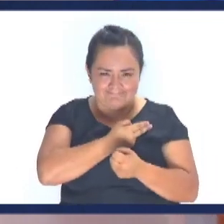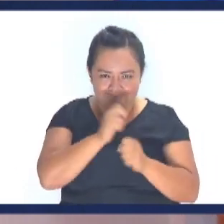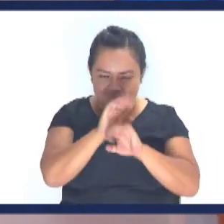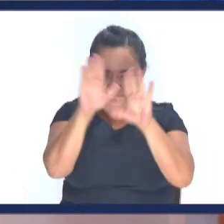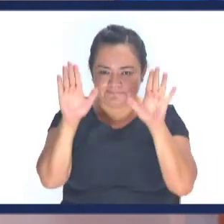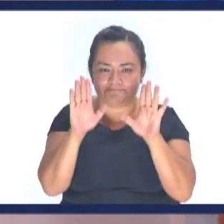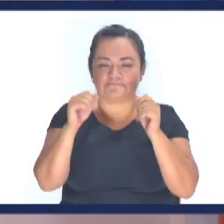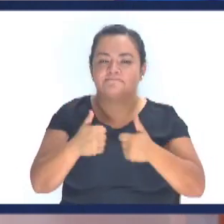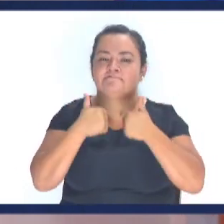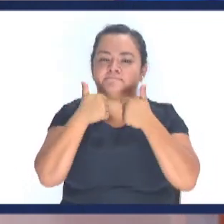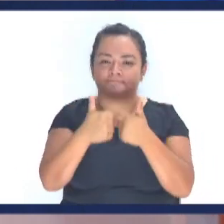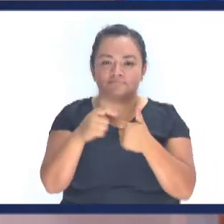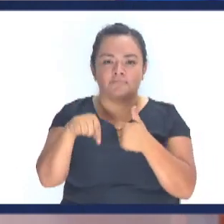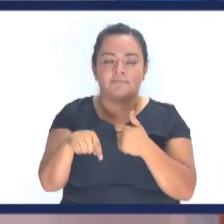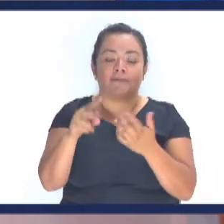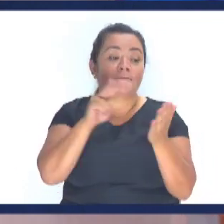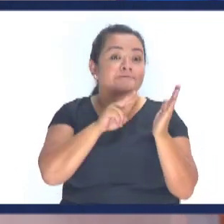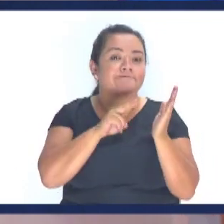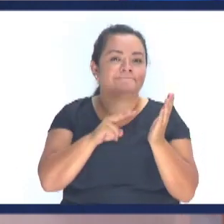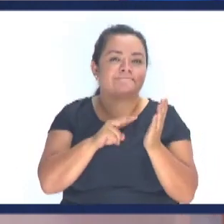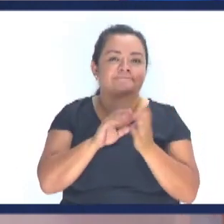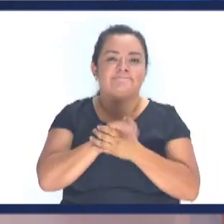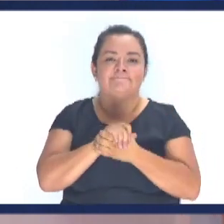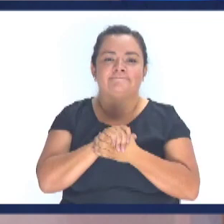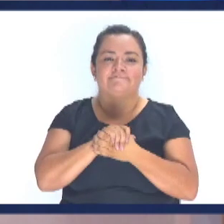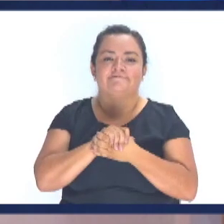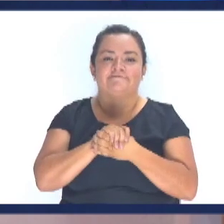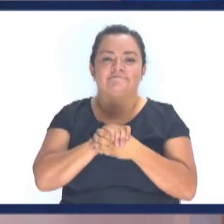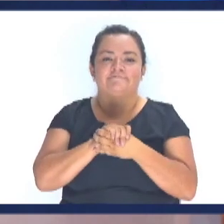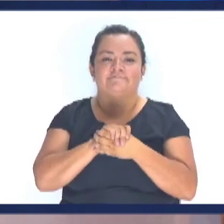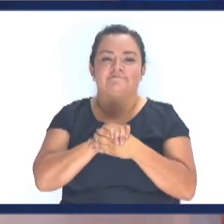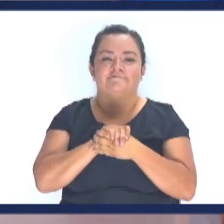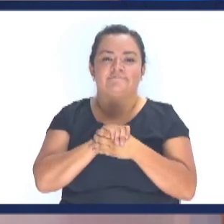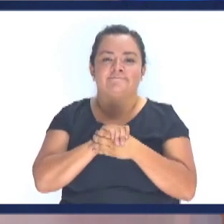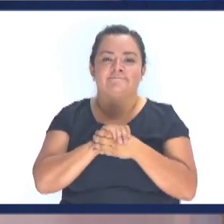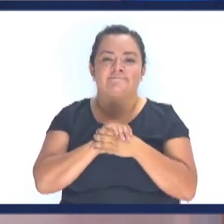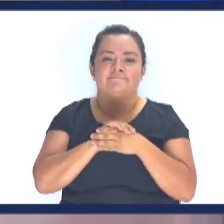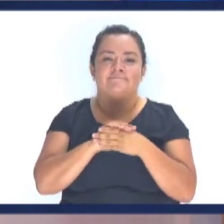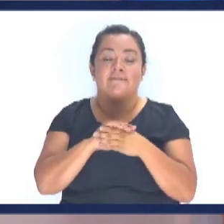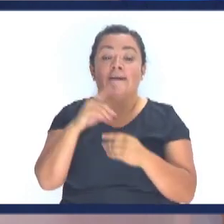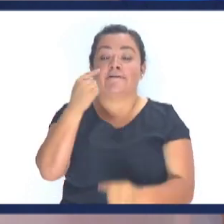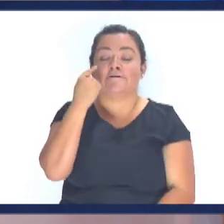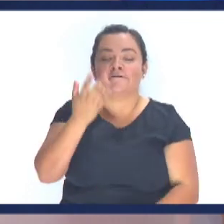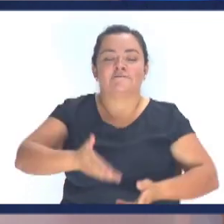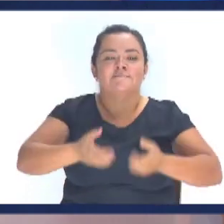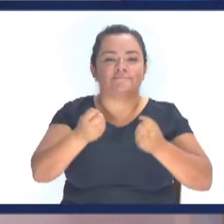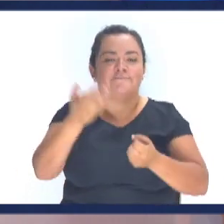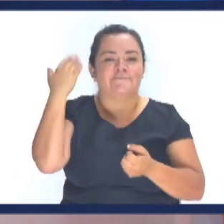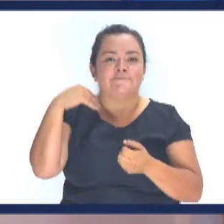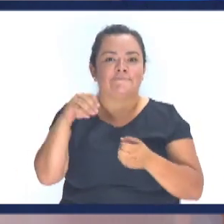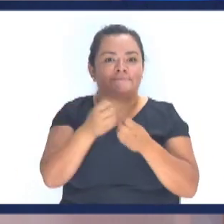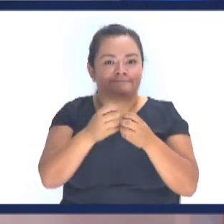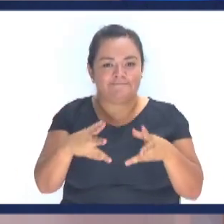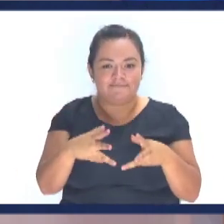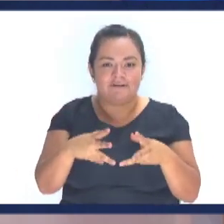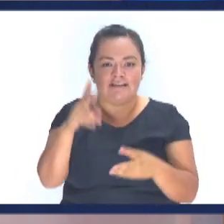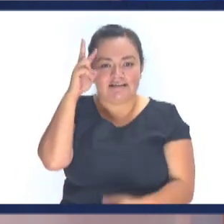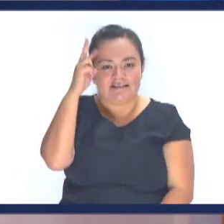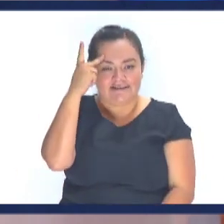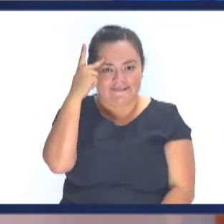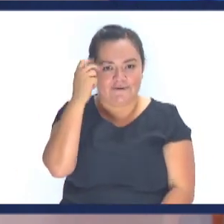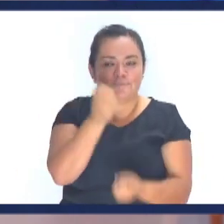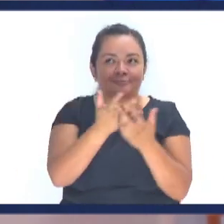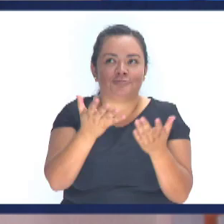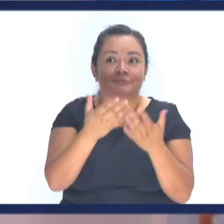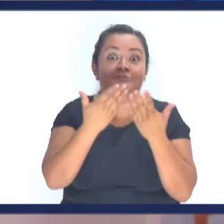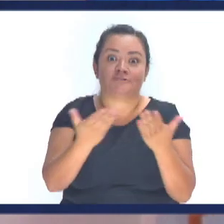claros ahí? Bien entonces hoy vamos a leer esto y vamos a entender que el buscar y salvar lo que se había perdido trae consigo